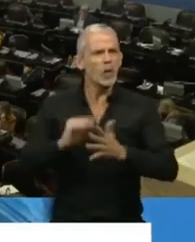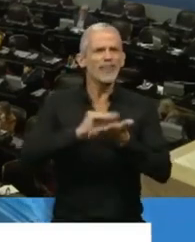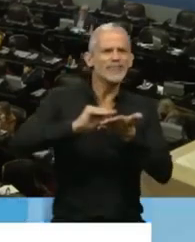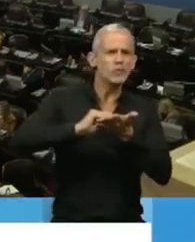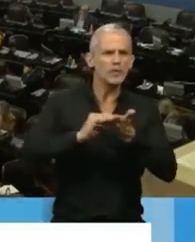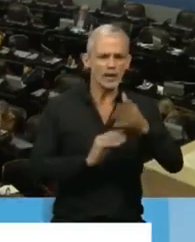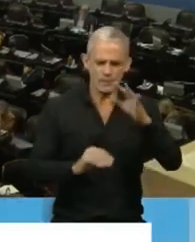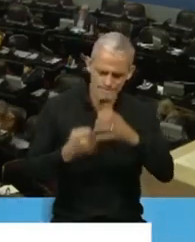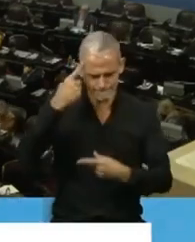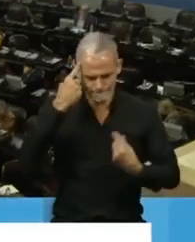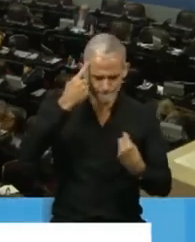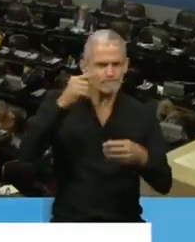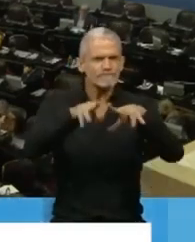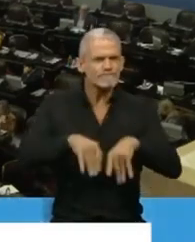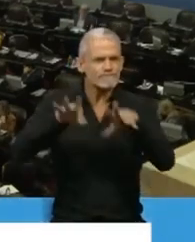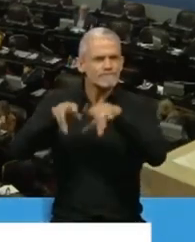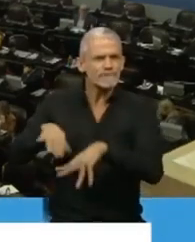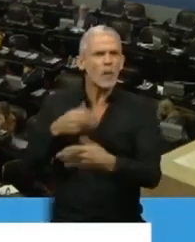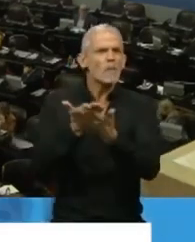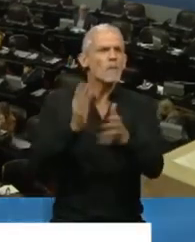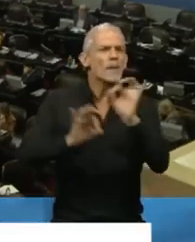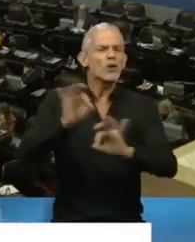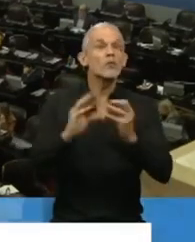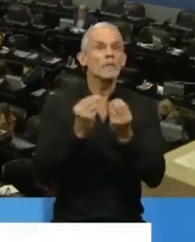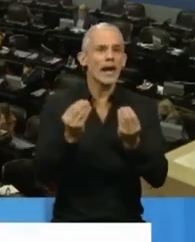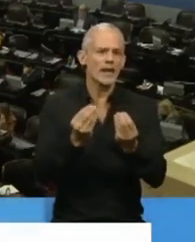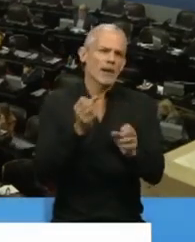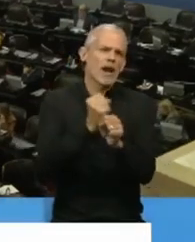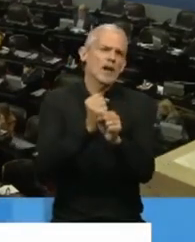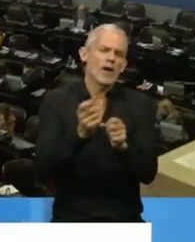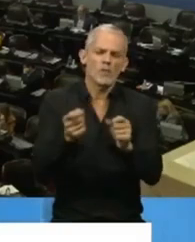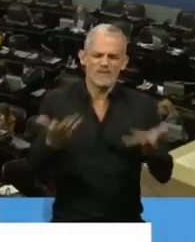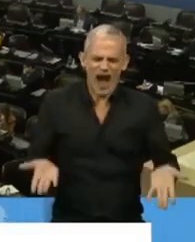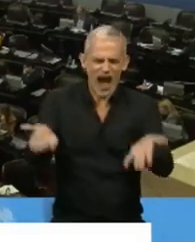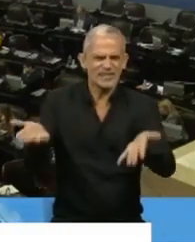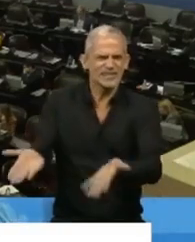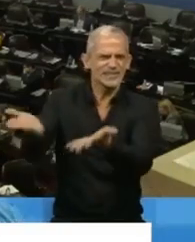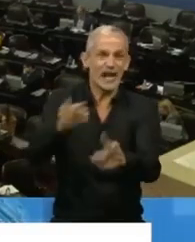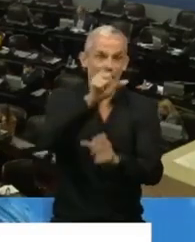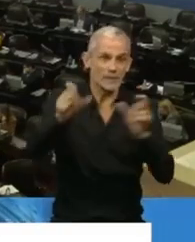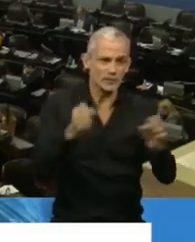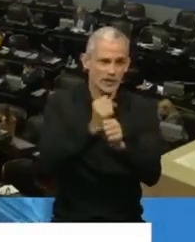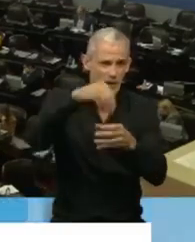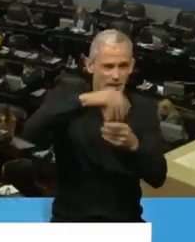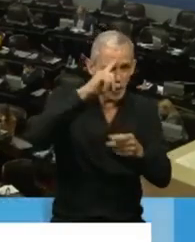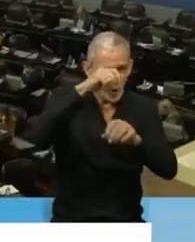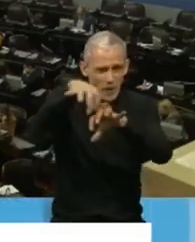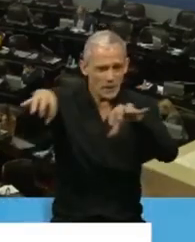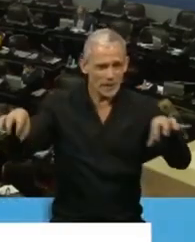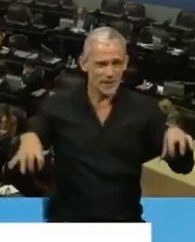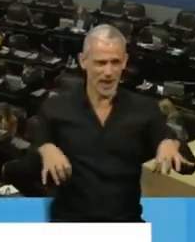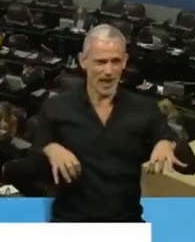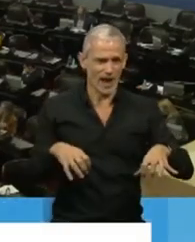proyectos que tiendan a ser la tarea más fácil, más sencilla, por supuesto, a todos aquellos que se